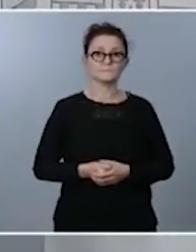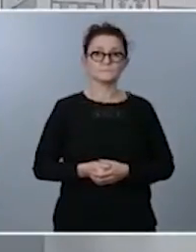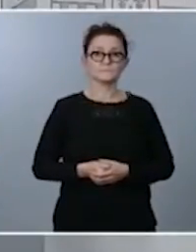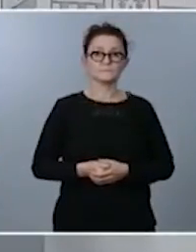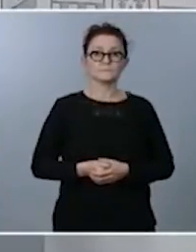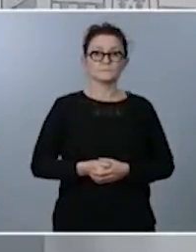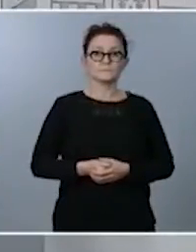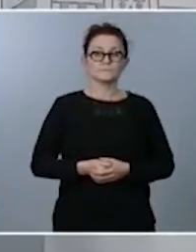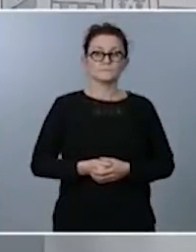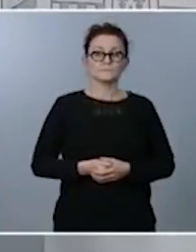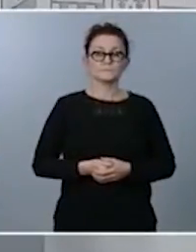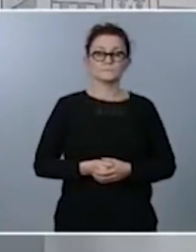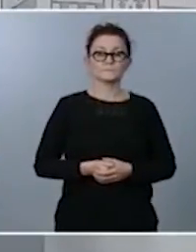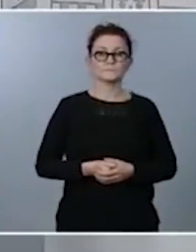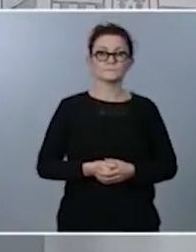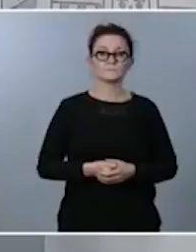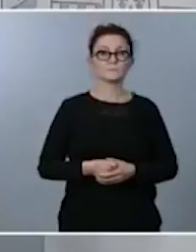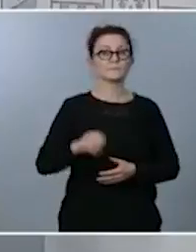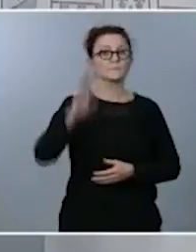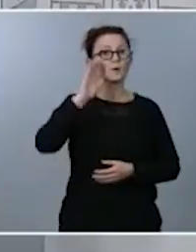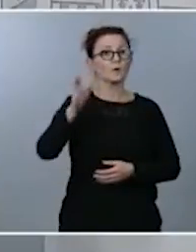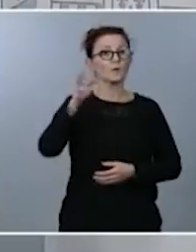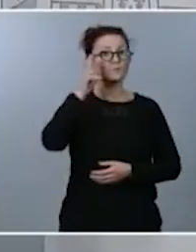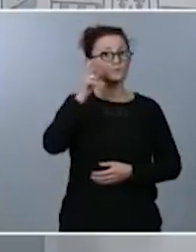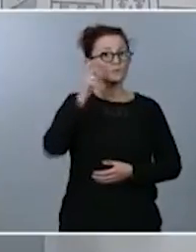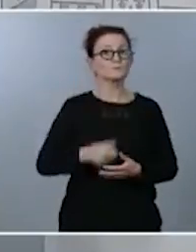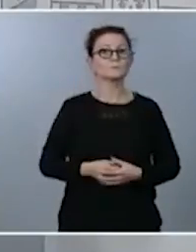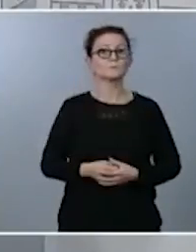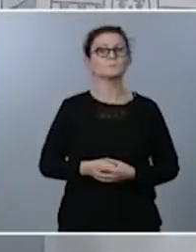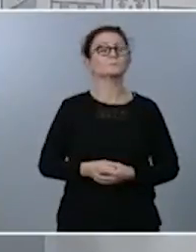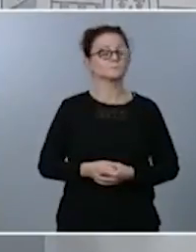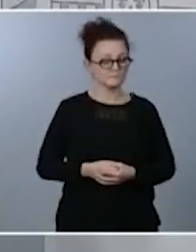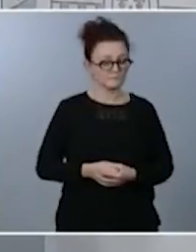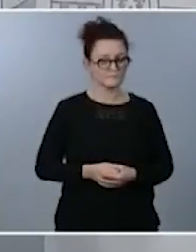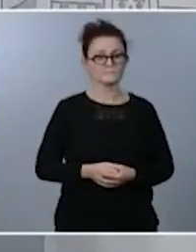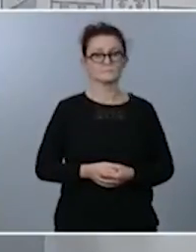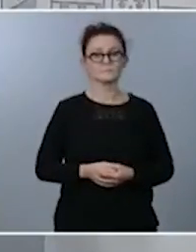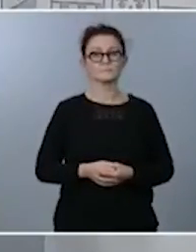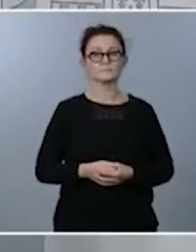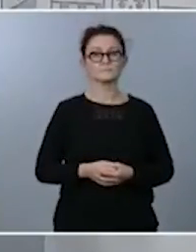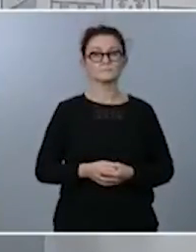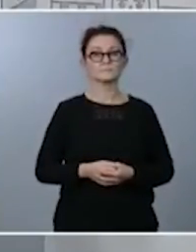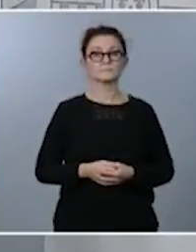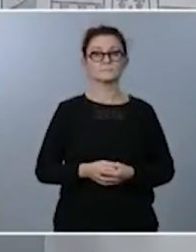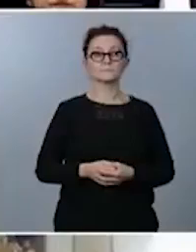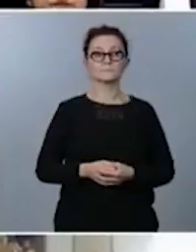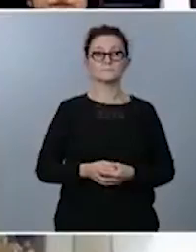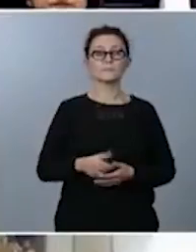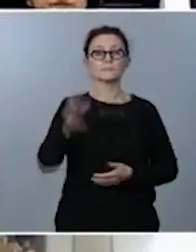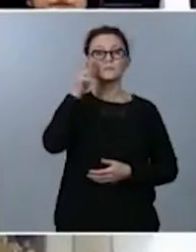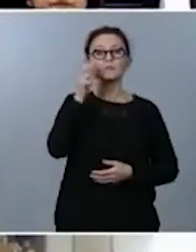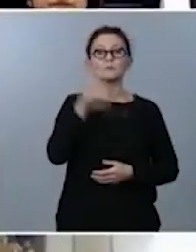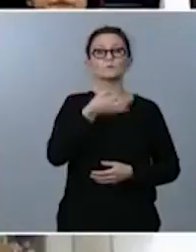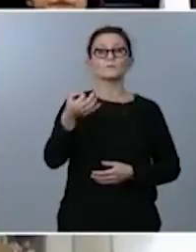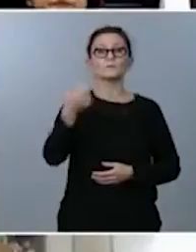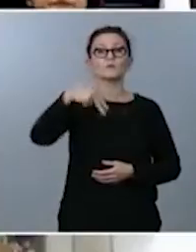Hola ¿me escucháis? Sí Hola ¿me podéis escuchar? Sí, sí te escuchamos perfectamente Ana